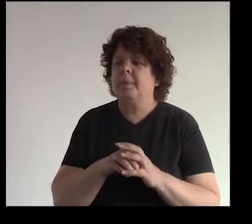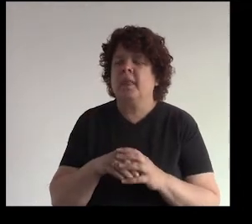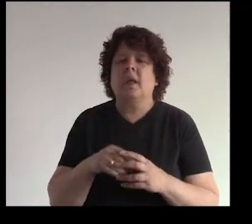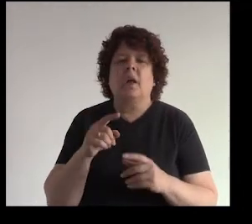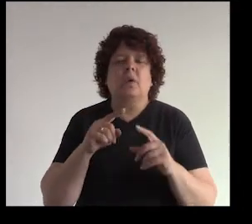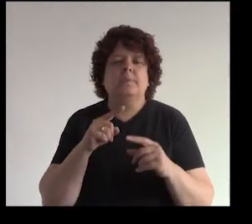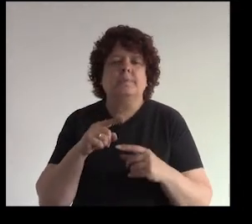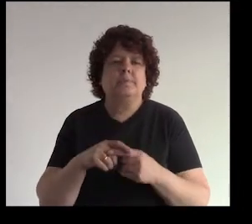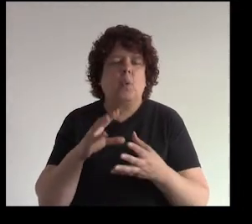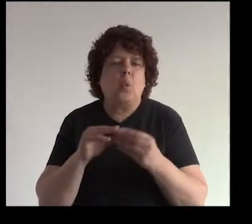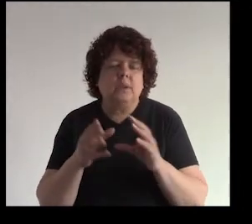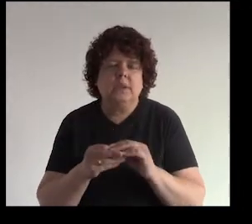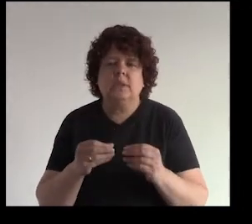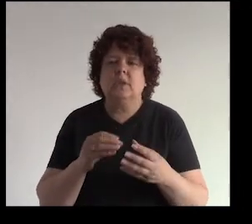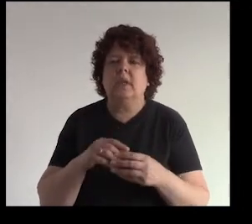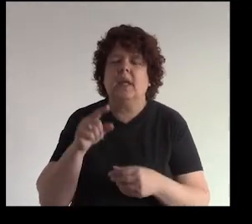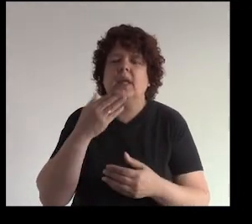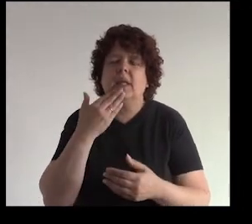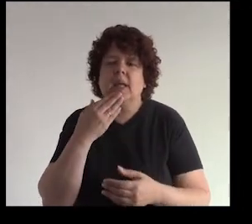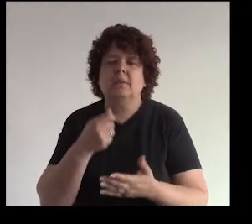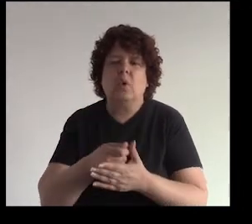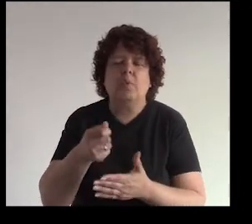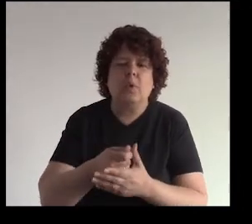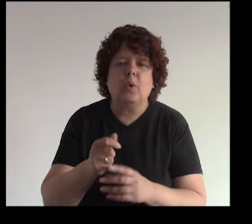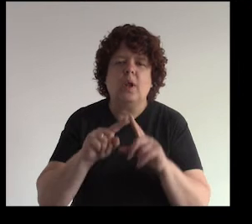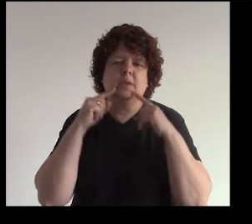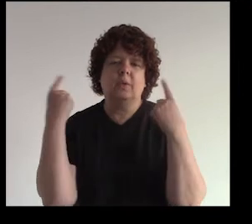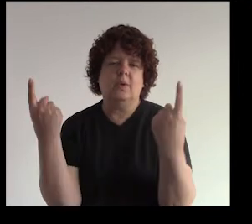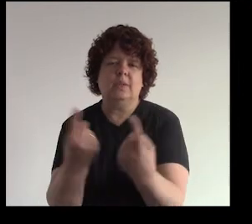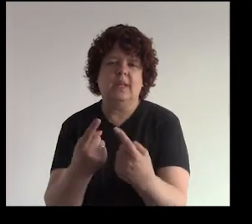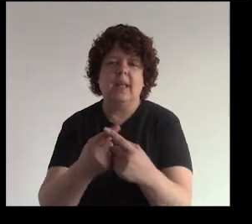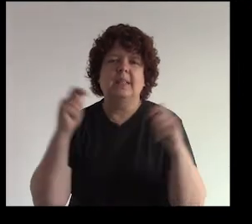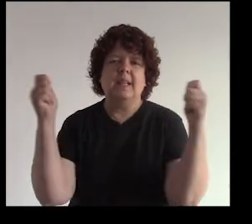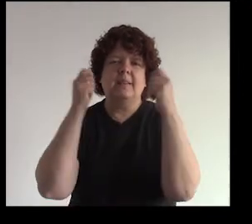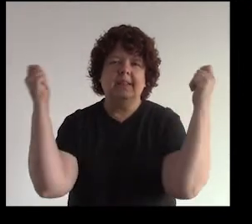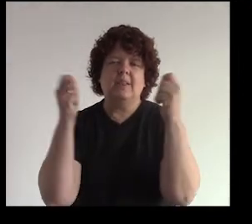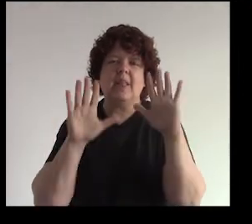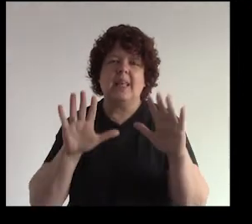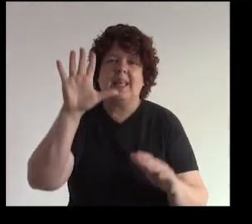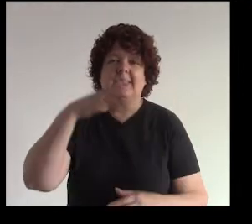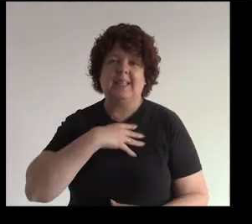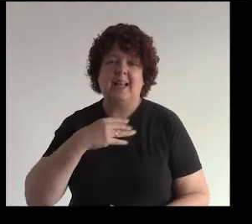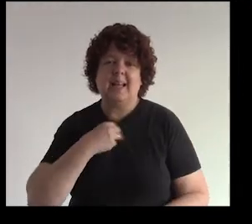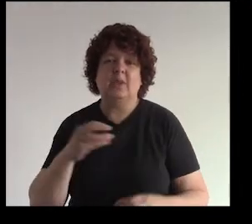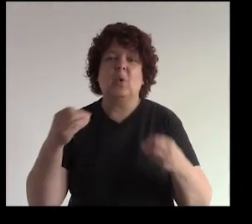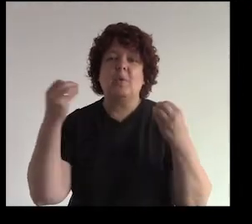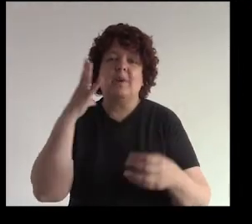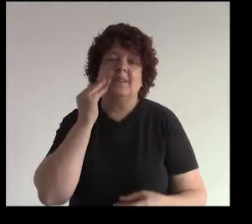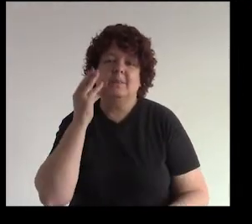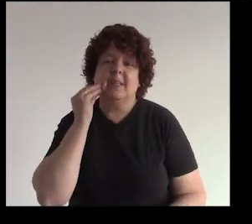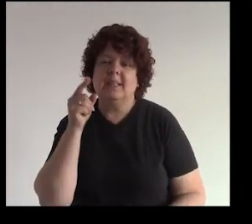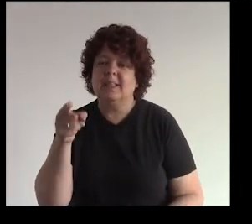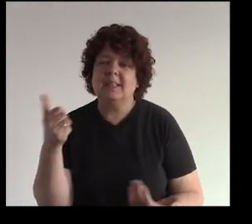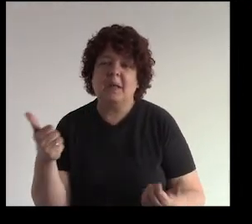persona que te compró esa torta de 15 años o de matrimonio y como resultó todo ¿no? como